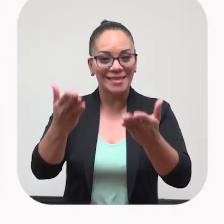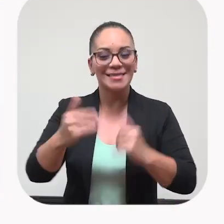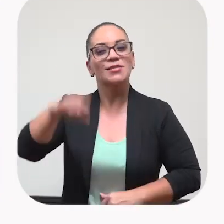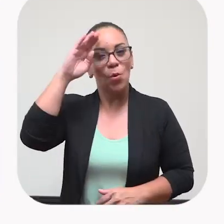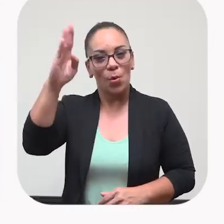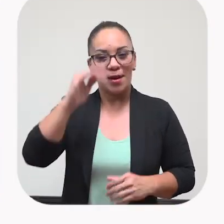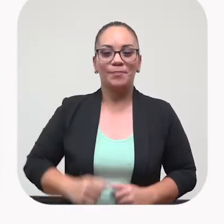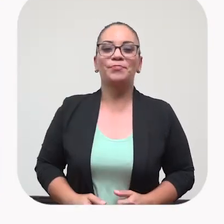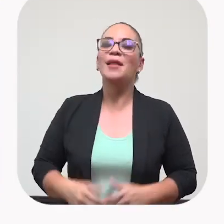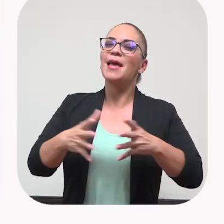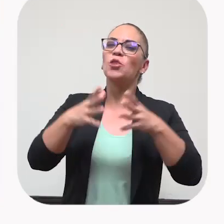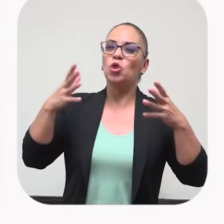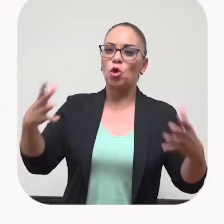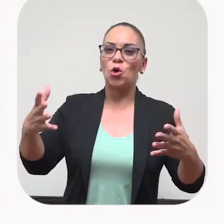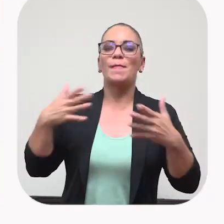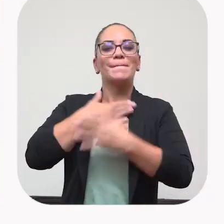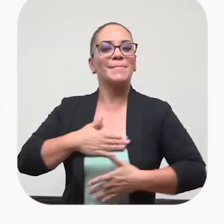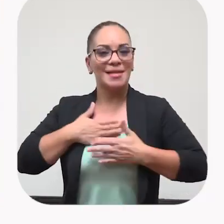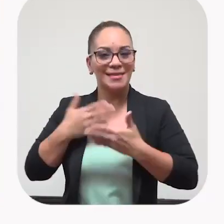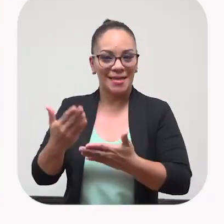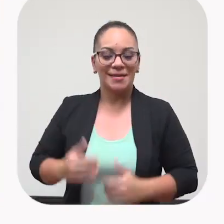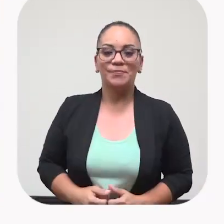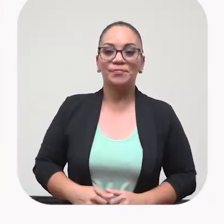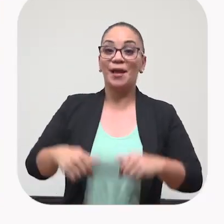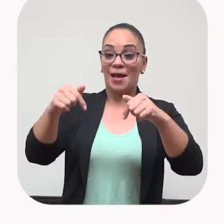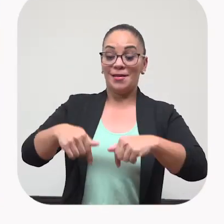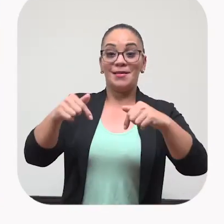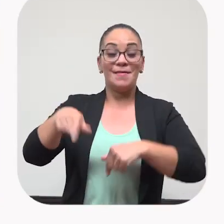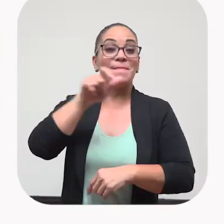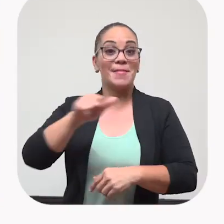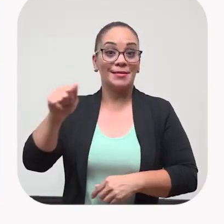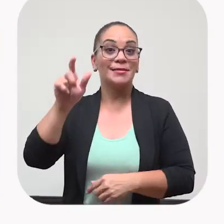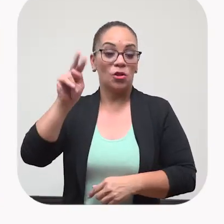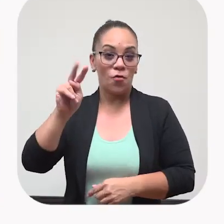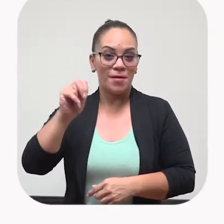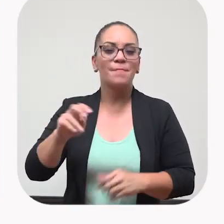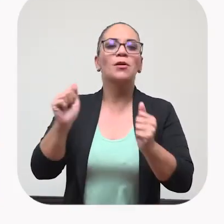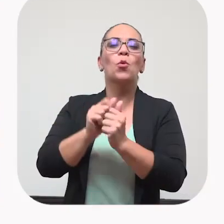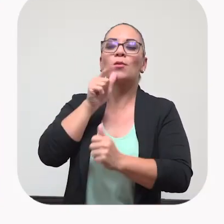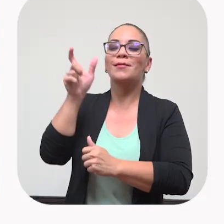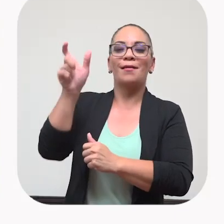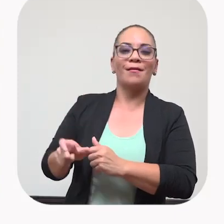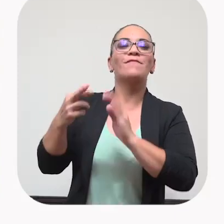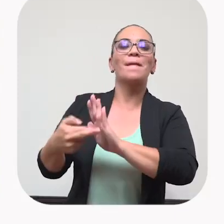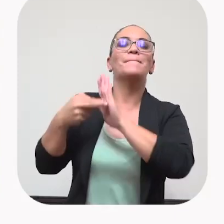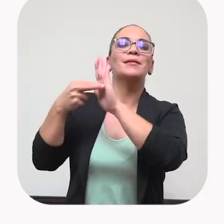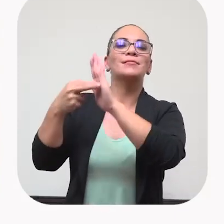Compachotas, hola. Tengo el enorme placer de estar en este mes de noviembre con una